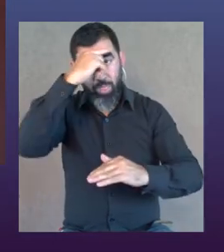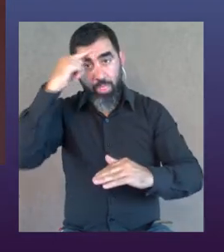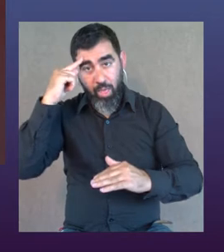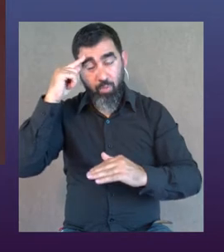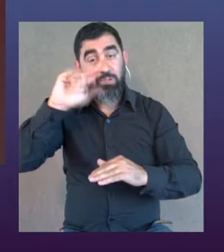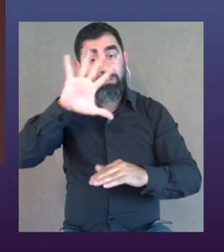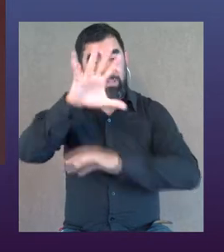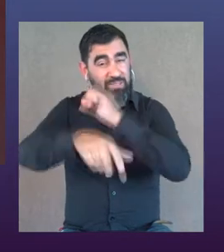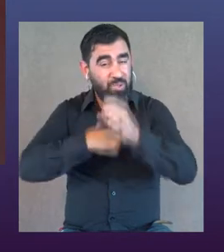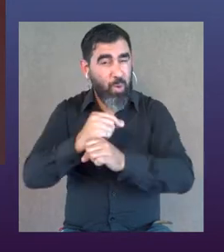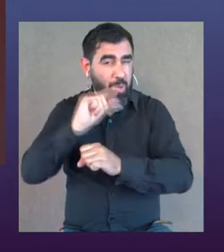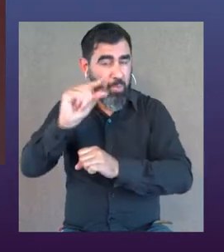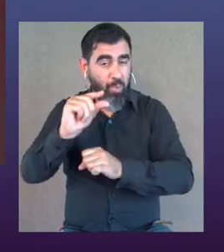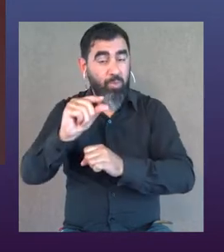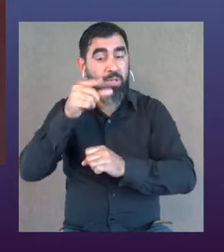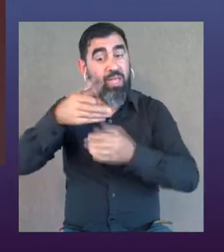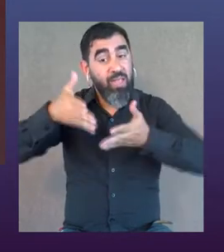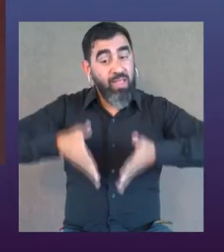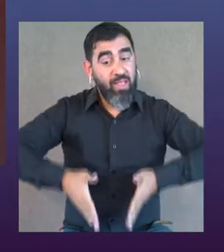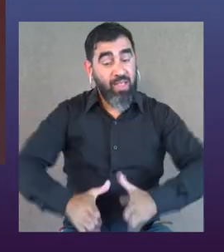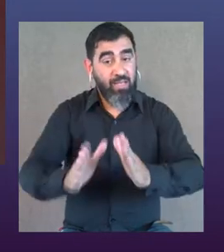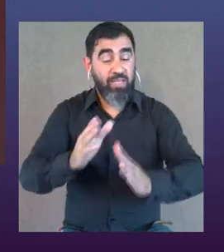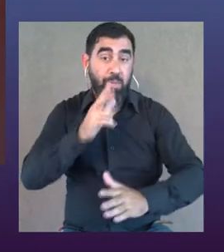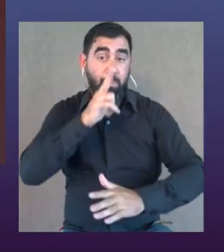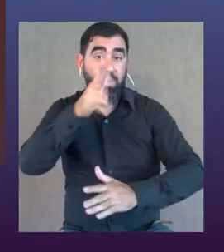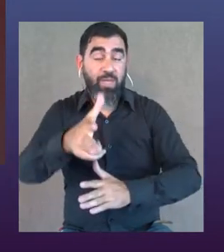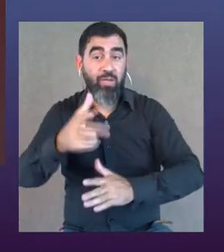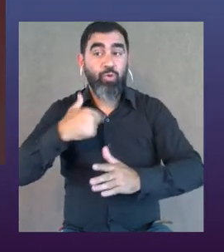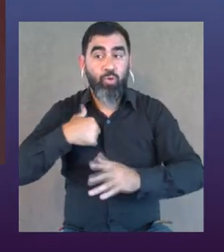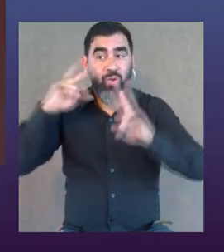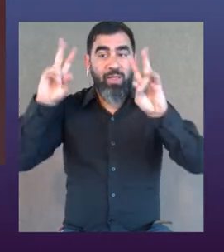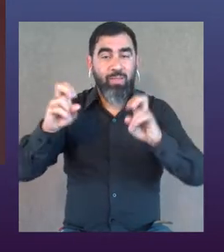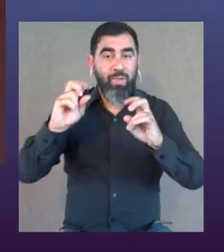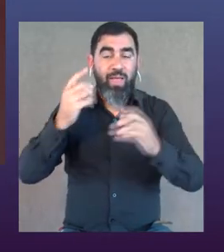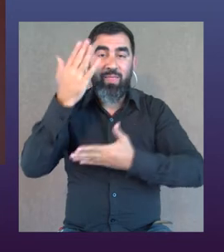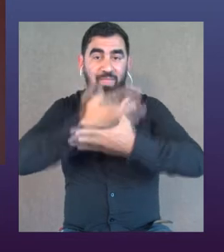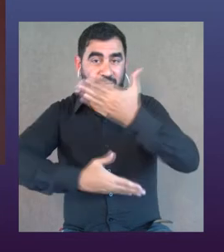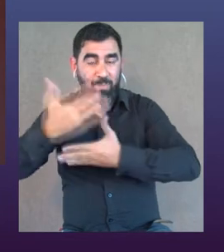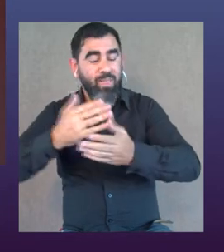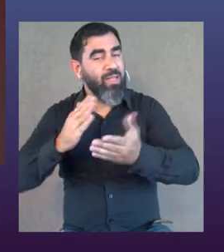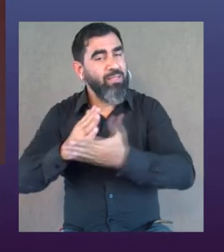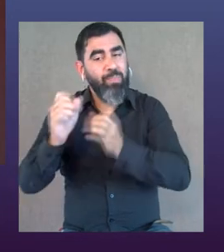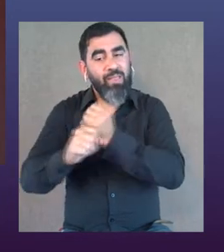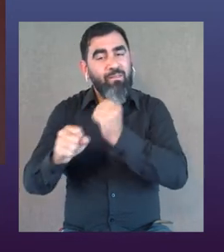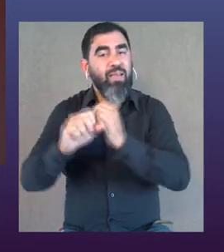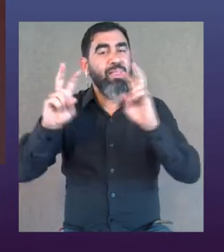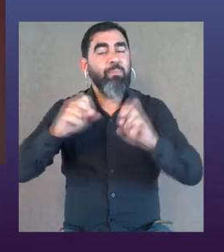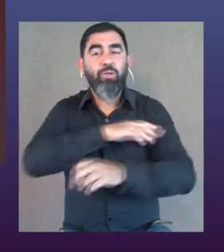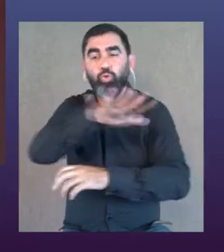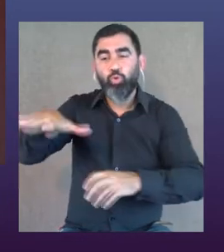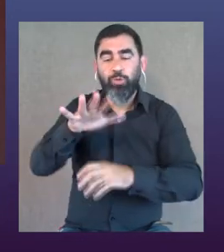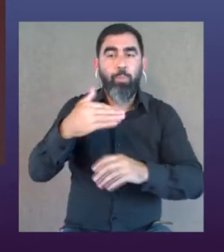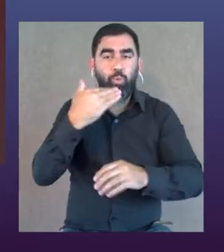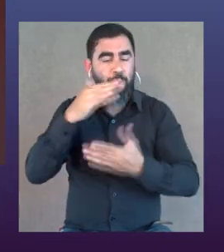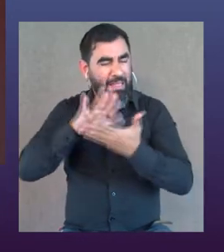síndrome de Down, tiene cinco años y poquito, y a raíz del nacimiento de Isa fue que yo me metí en esta temática. Siempre trabajé en temas